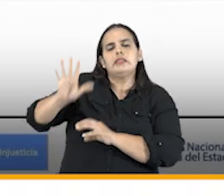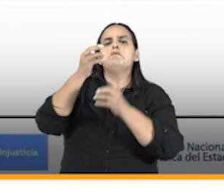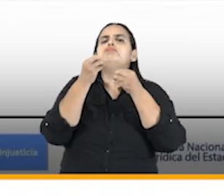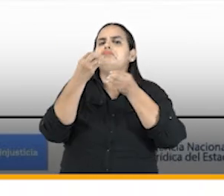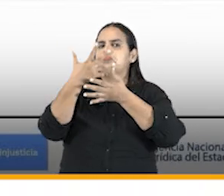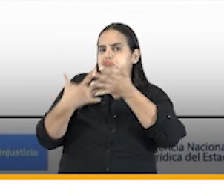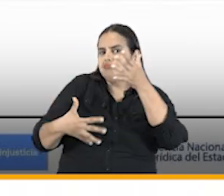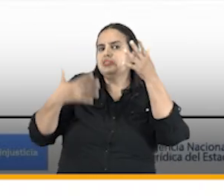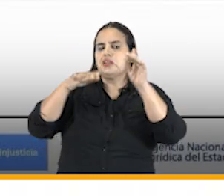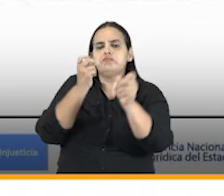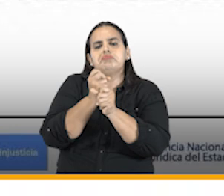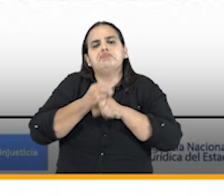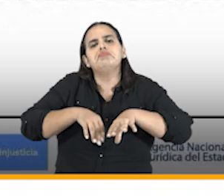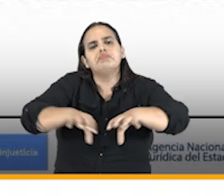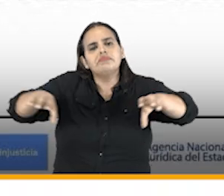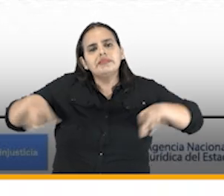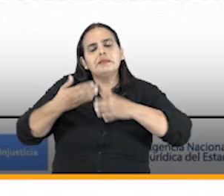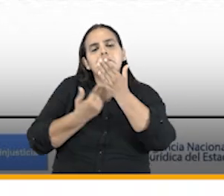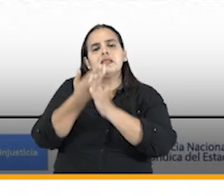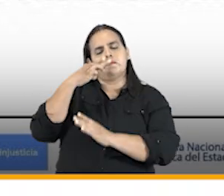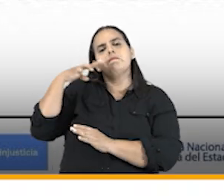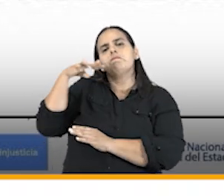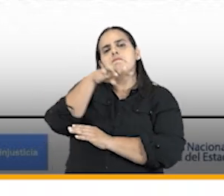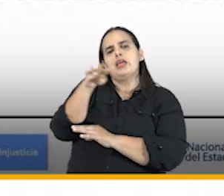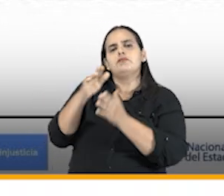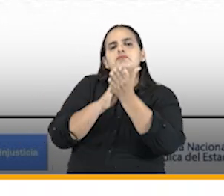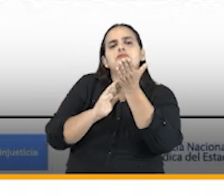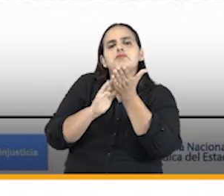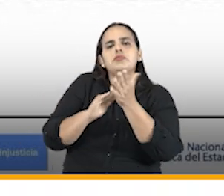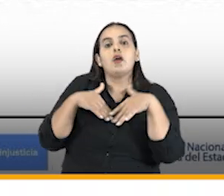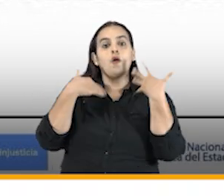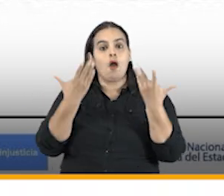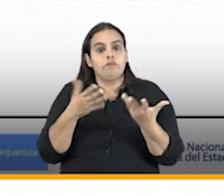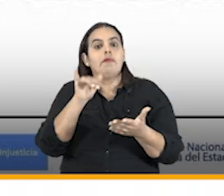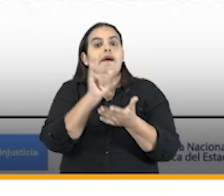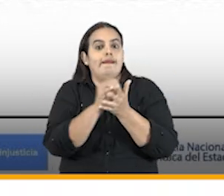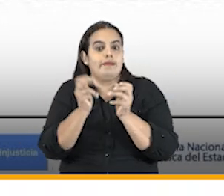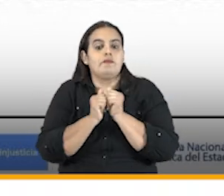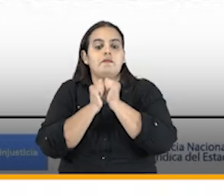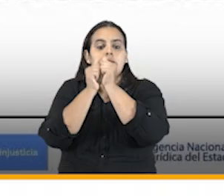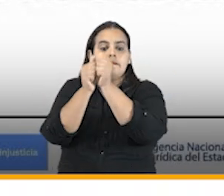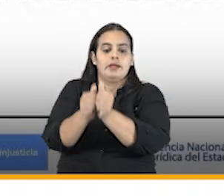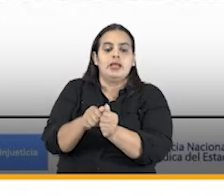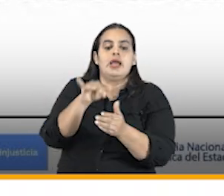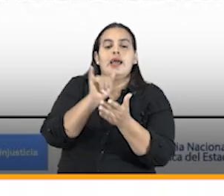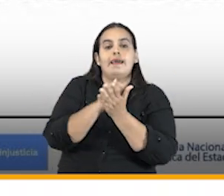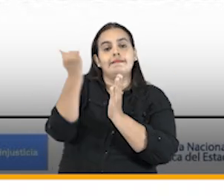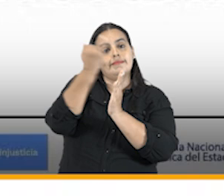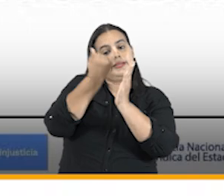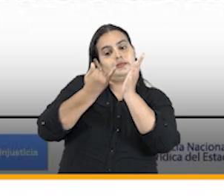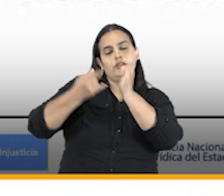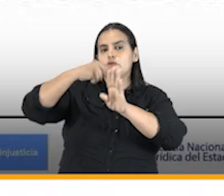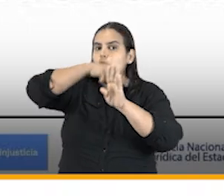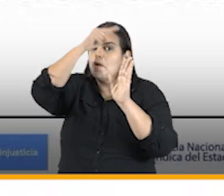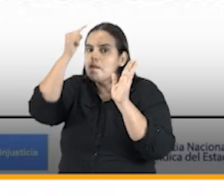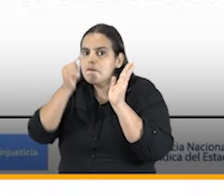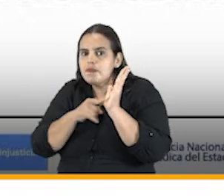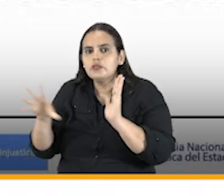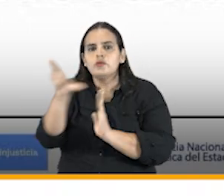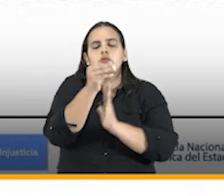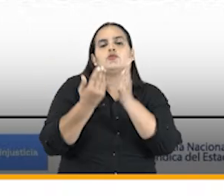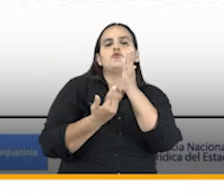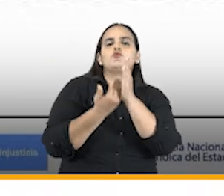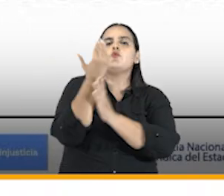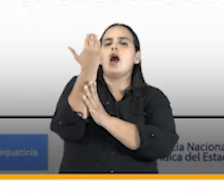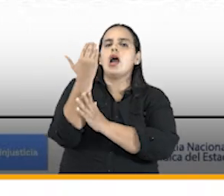trabajando y empezando a ver soluciones esto va acompañado del diseño completo del nuevo ICOG para